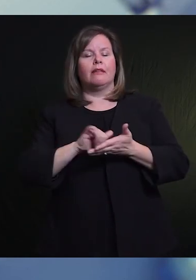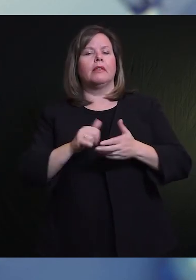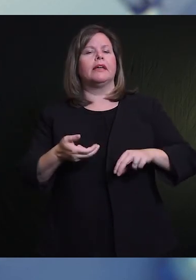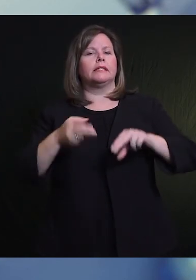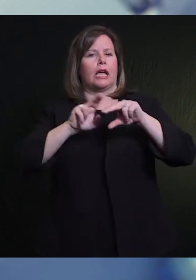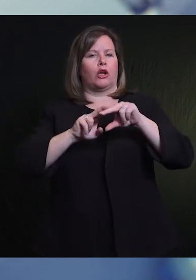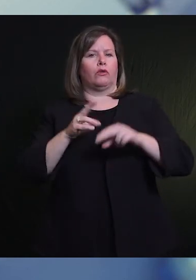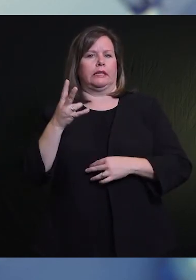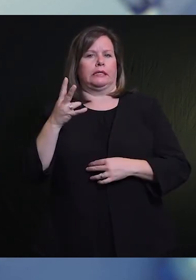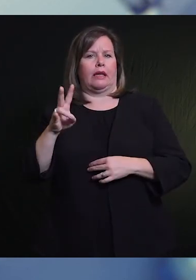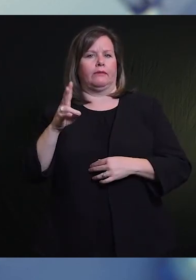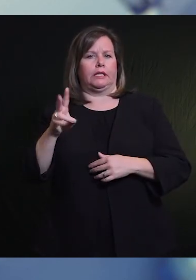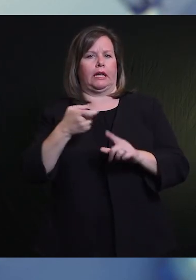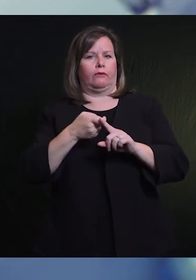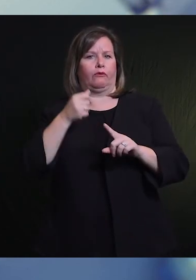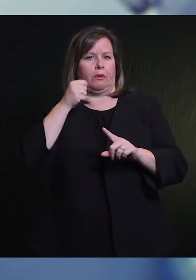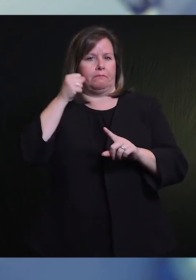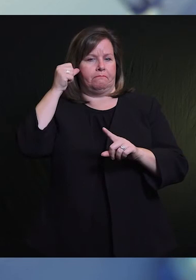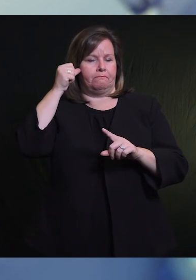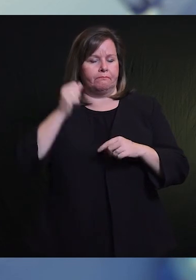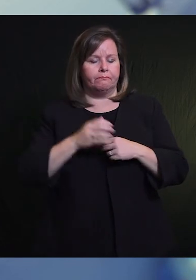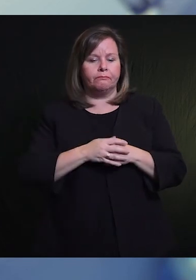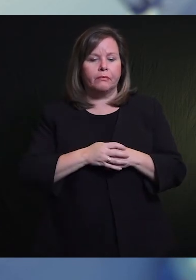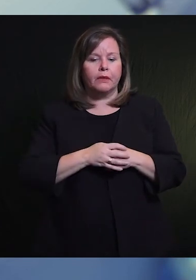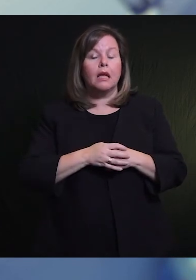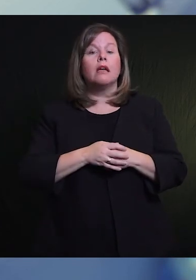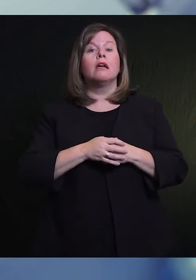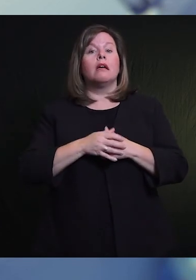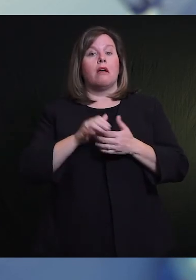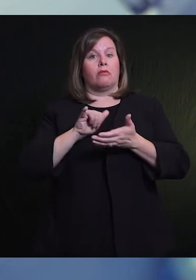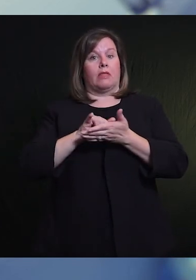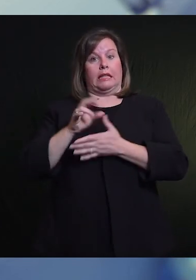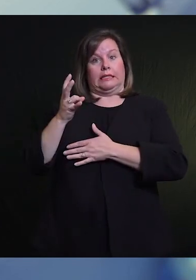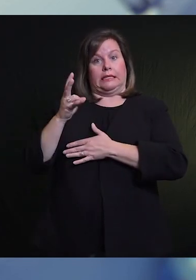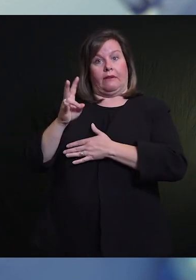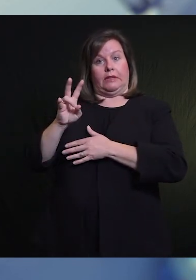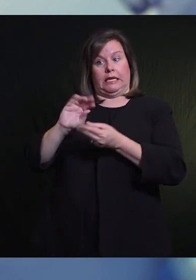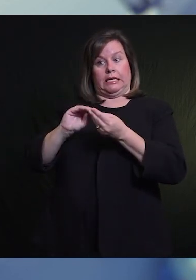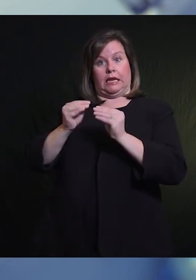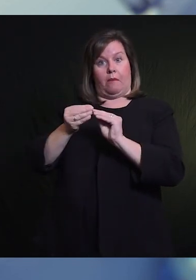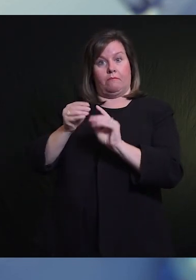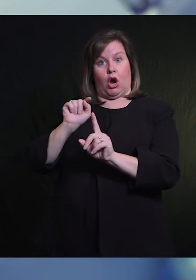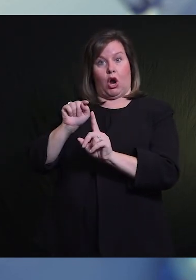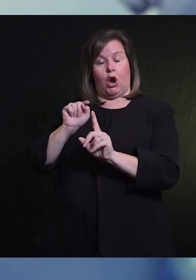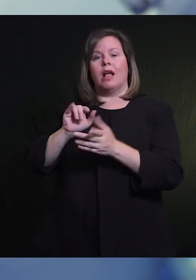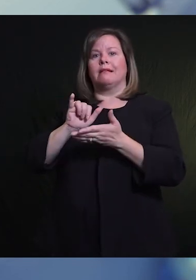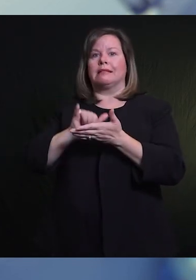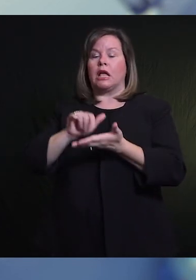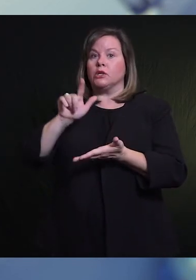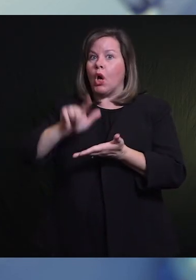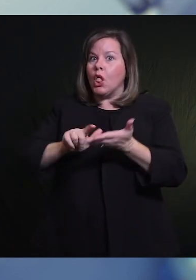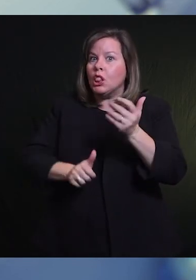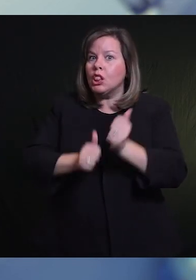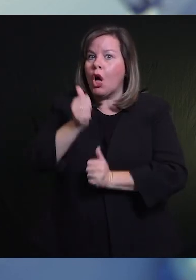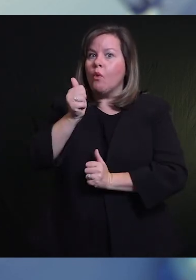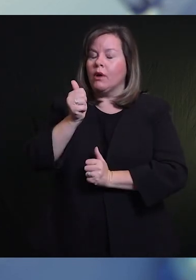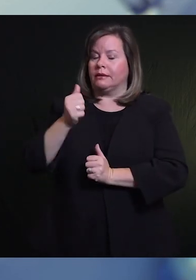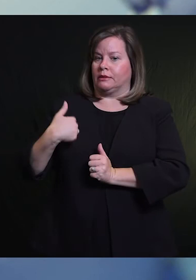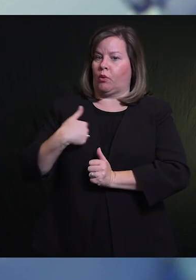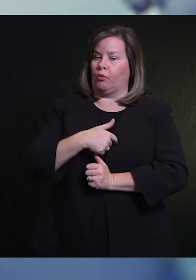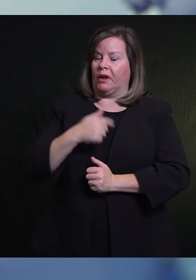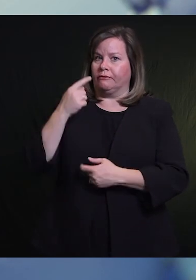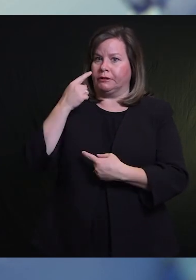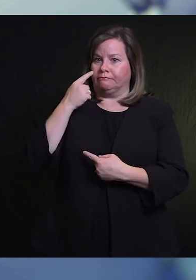un aumento de 17 sobre el número anterior. Y creo que 17 es uno de los números más bajos que hemos visto en todo el estado en